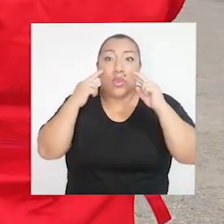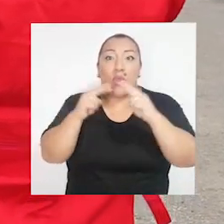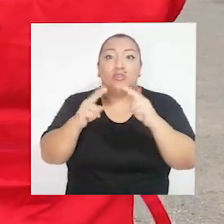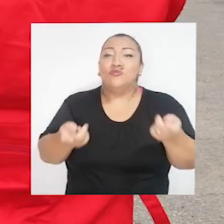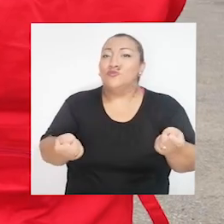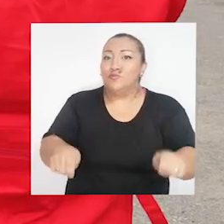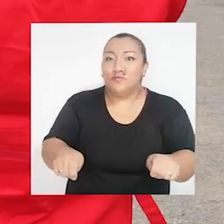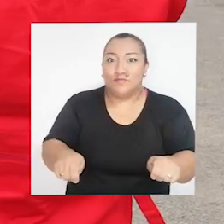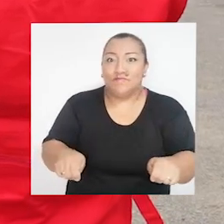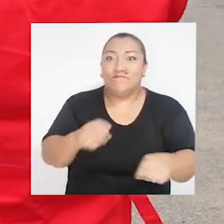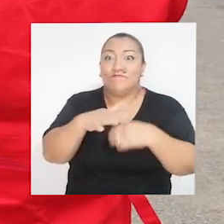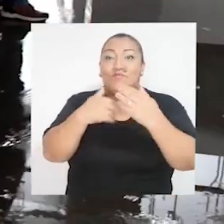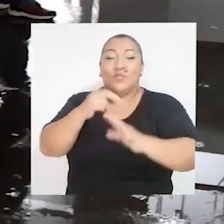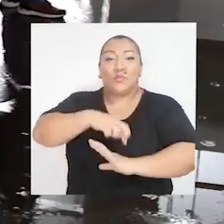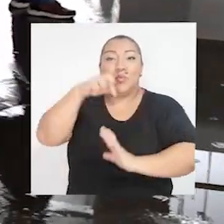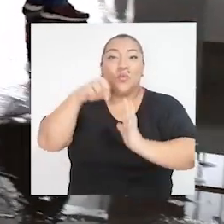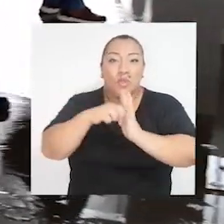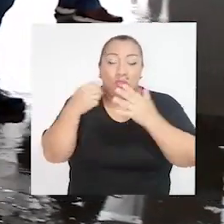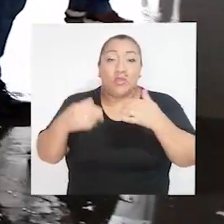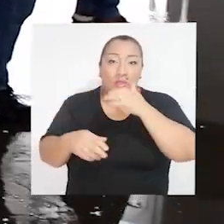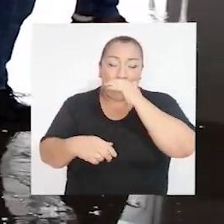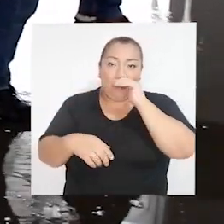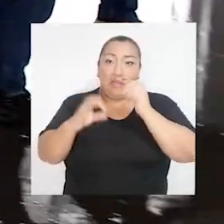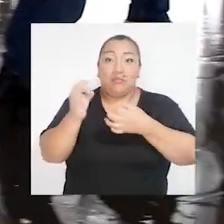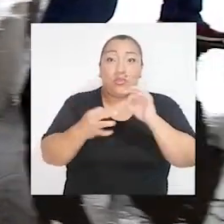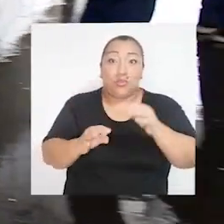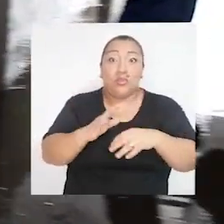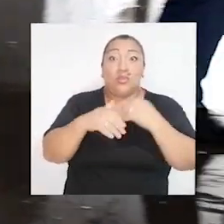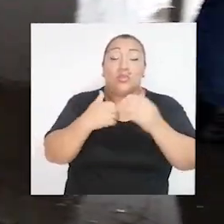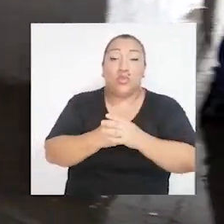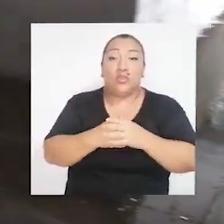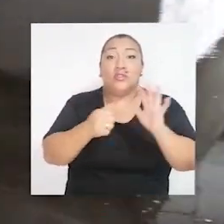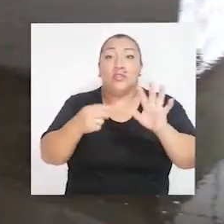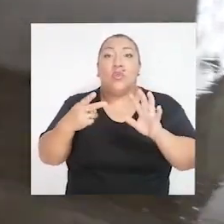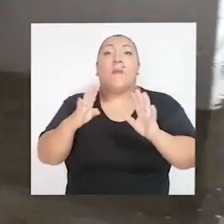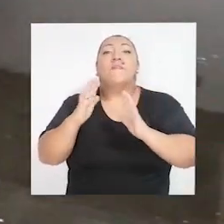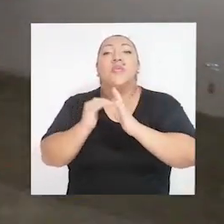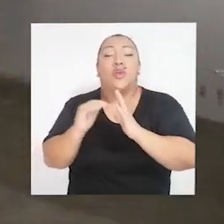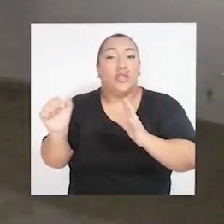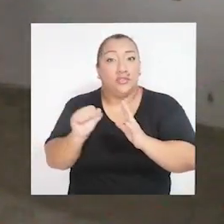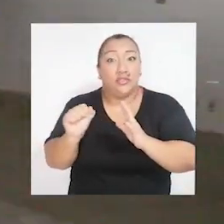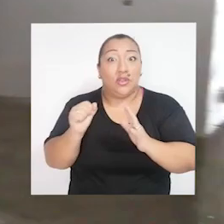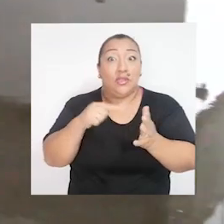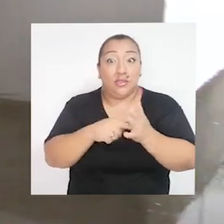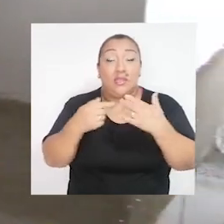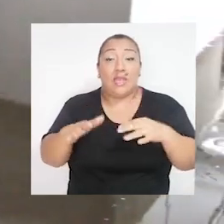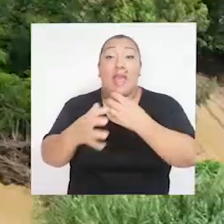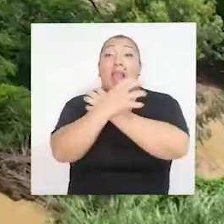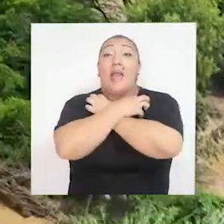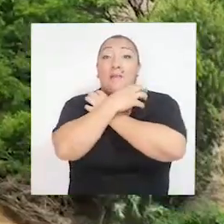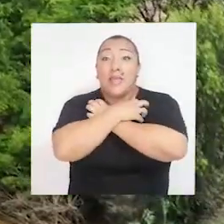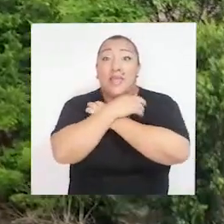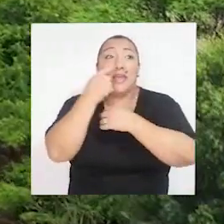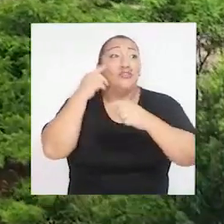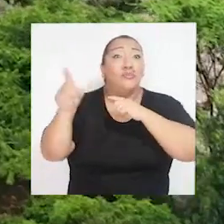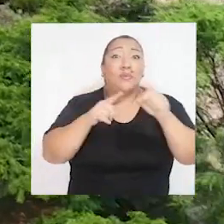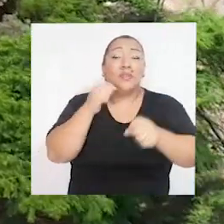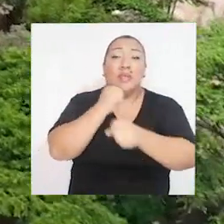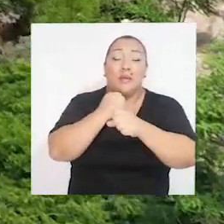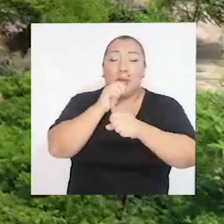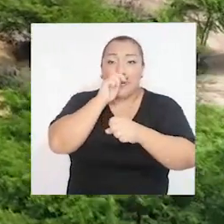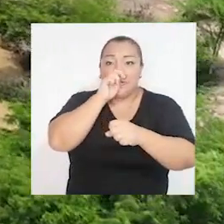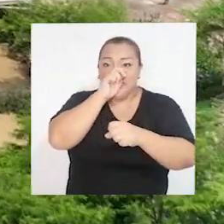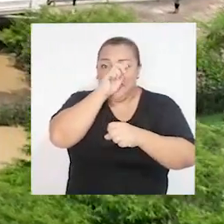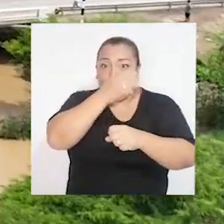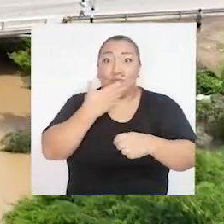cuya obra se encuentra paralizada. El proyecto tiene un presupuesto superior a los 239 millones de soles. En Glambayeque,